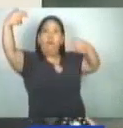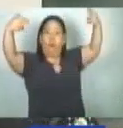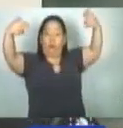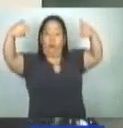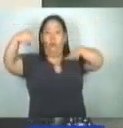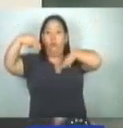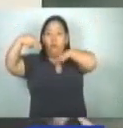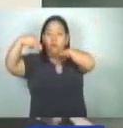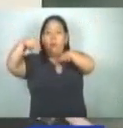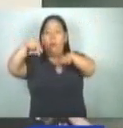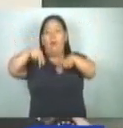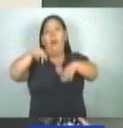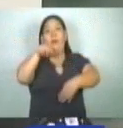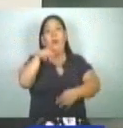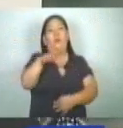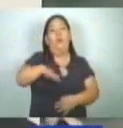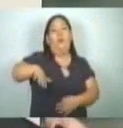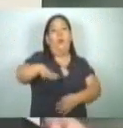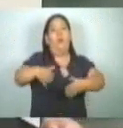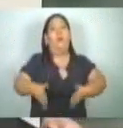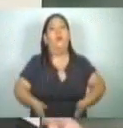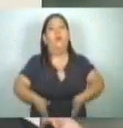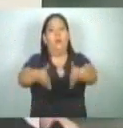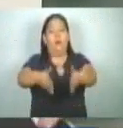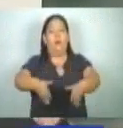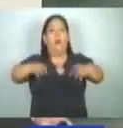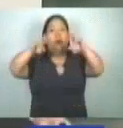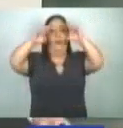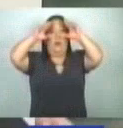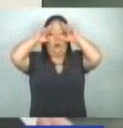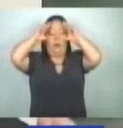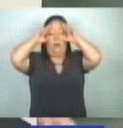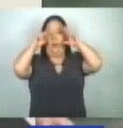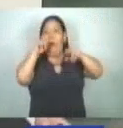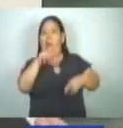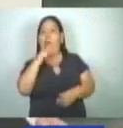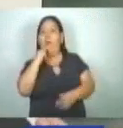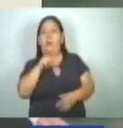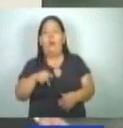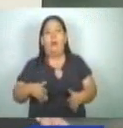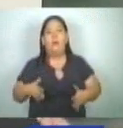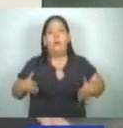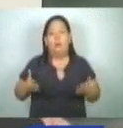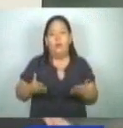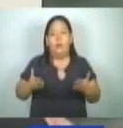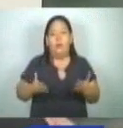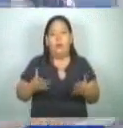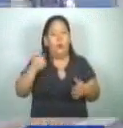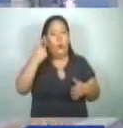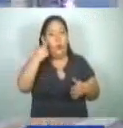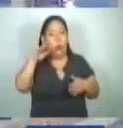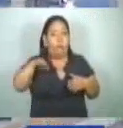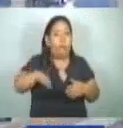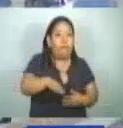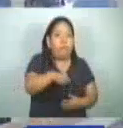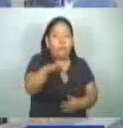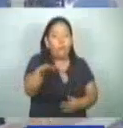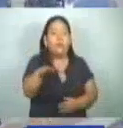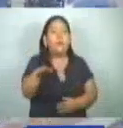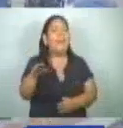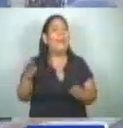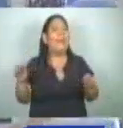regulando. Empezamos por este lugar porque precisamente son pocas las conductas que se van a medir, no es una intersección, es